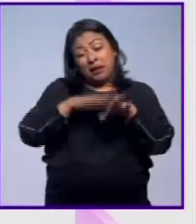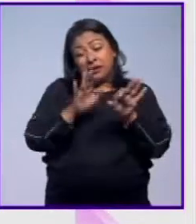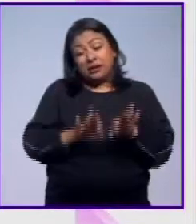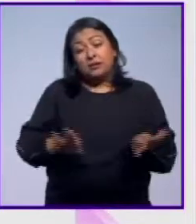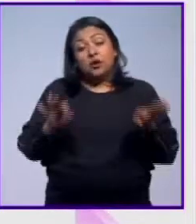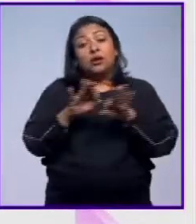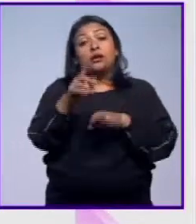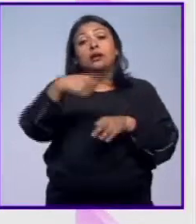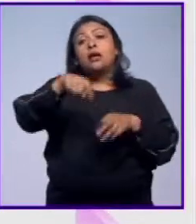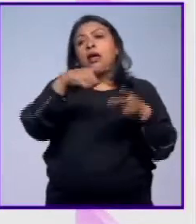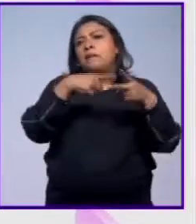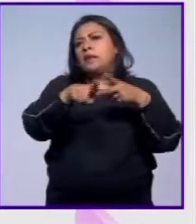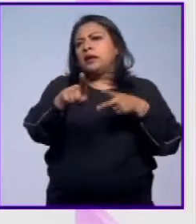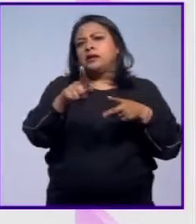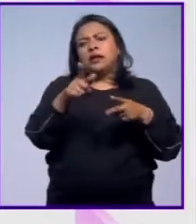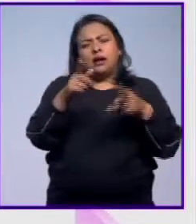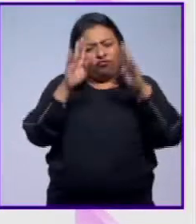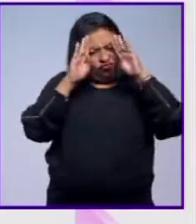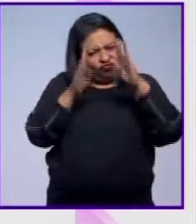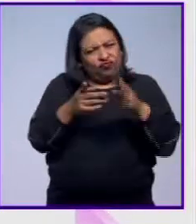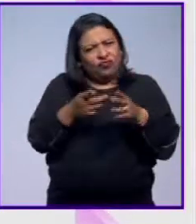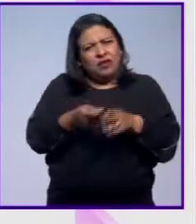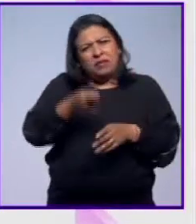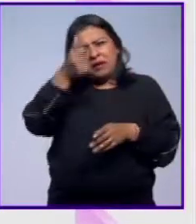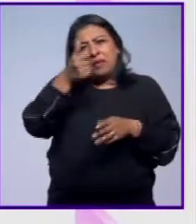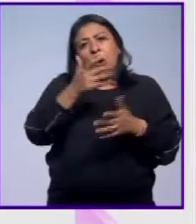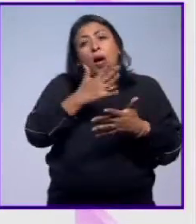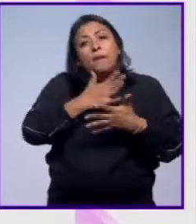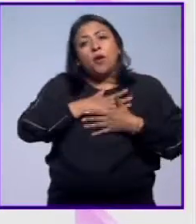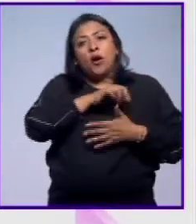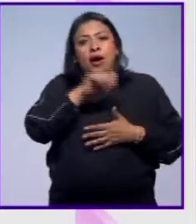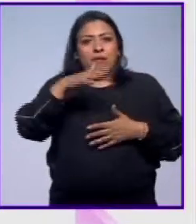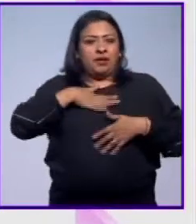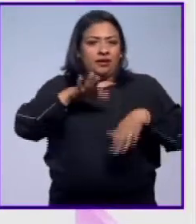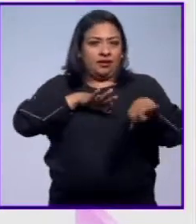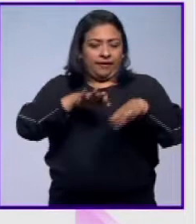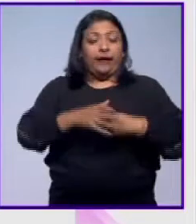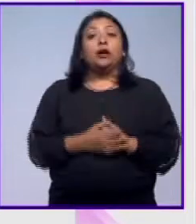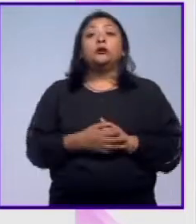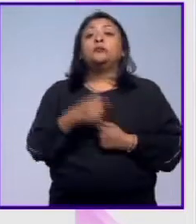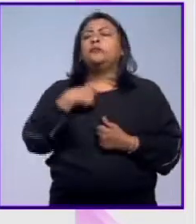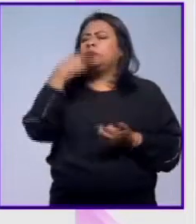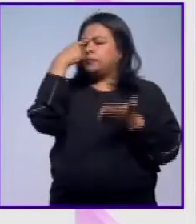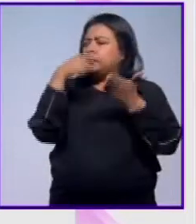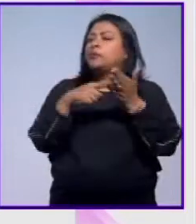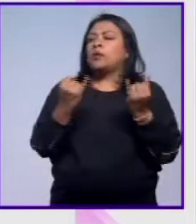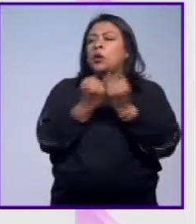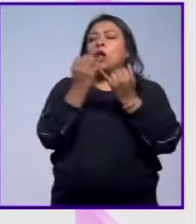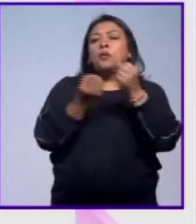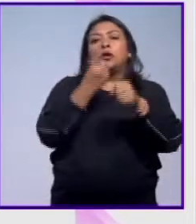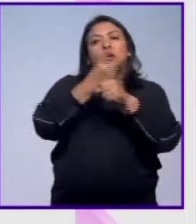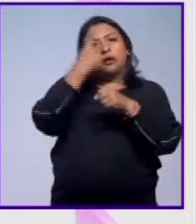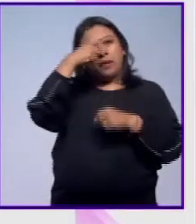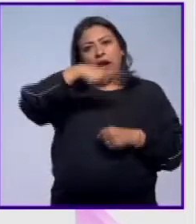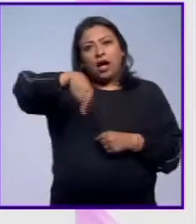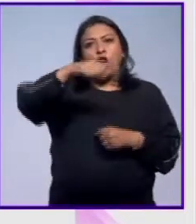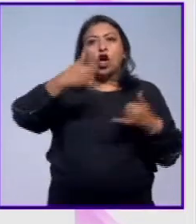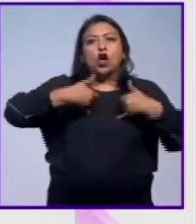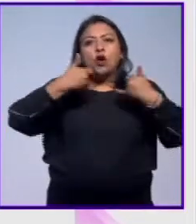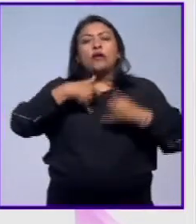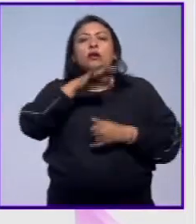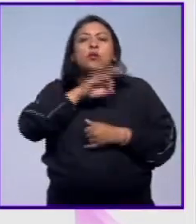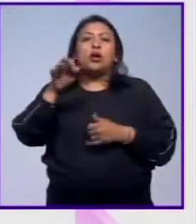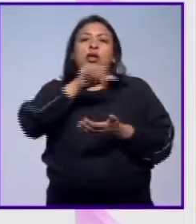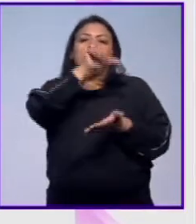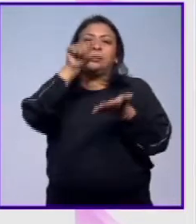empiecen por su pasión, por lo que están haciendo. Y creo que también es una oportunidad para muchos jóvenes de poder tener